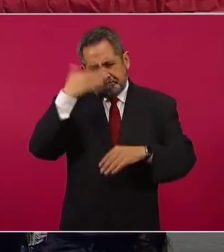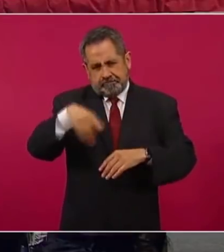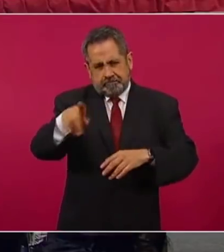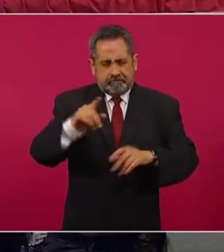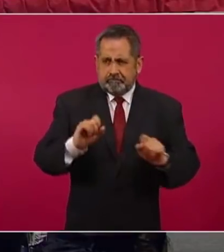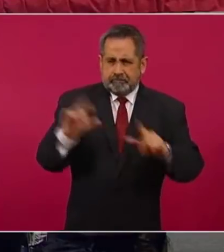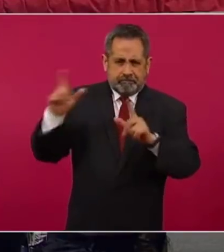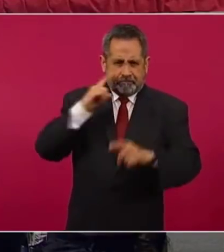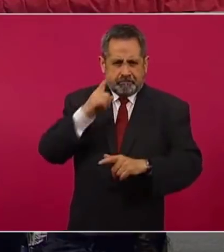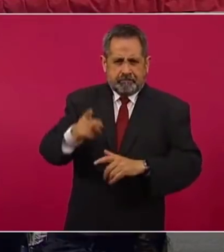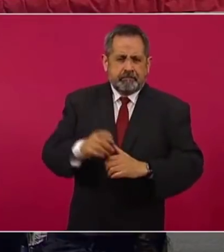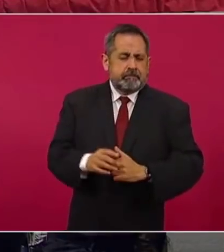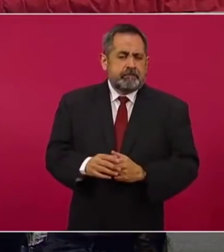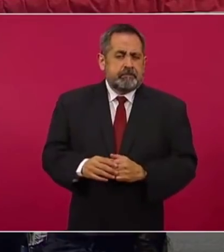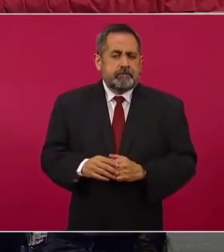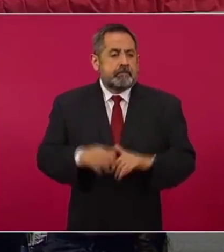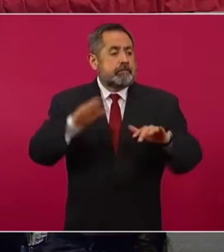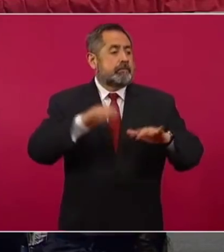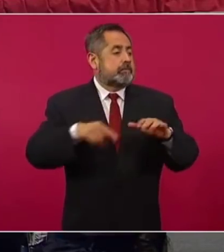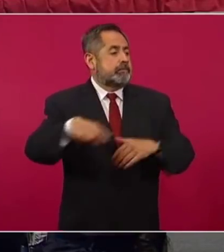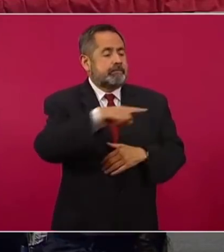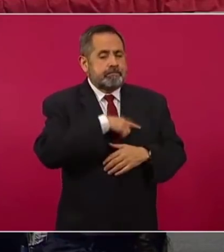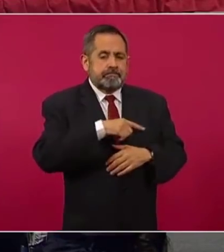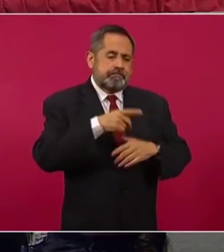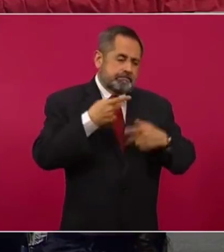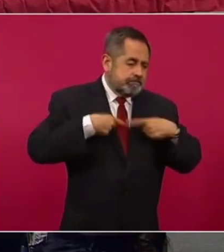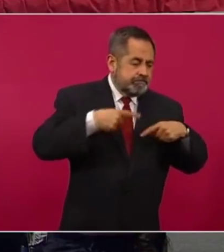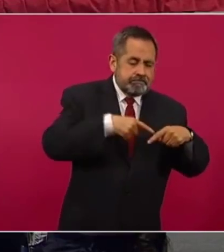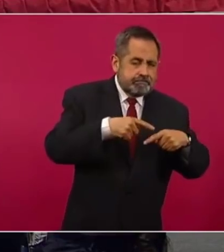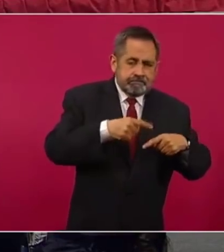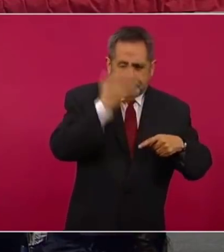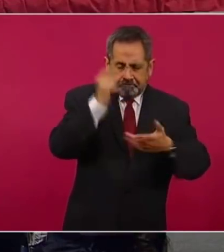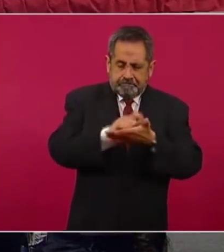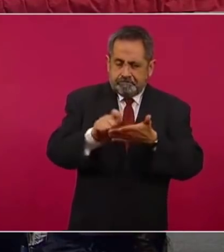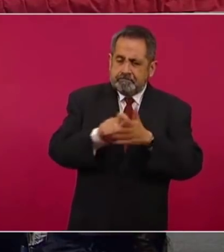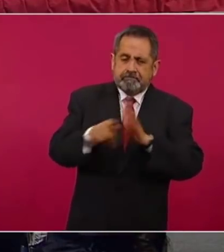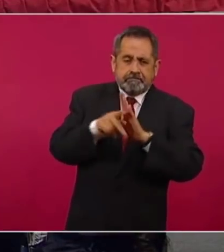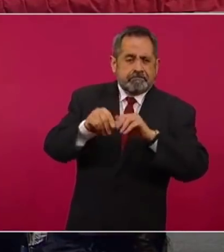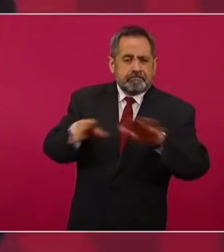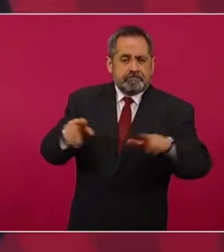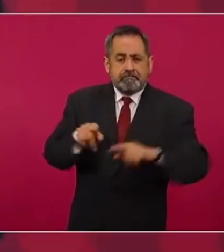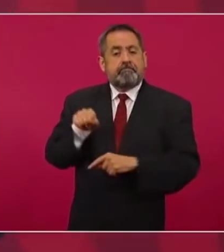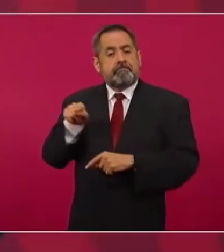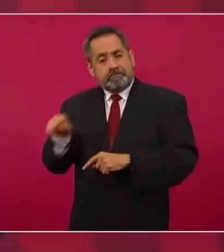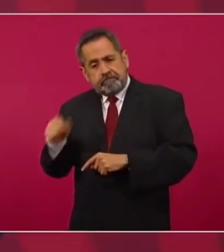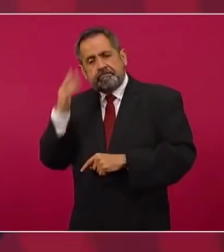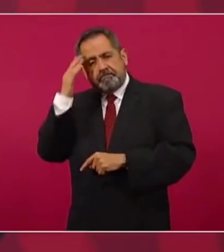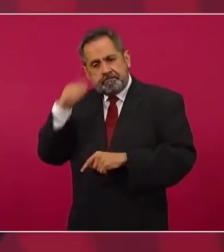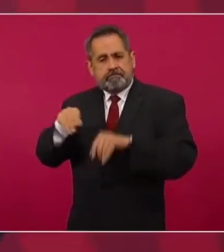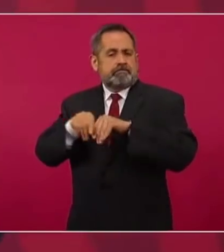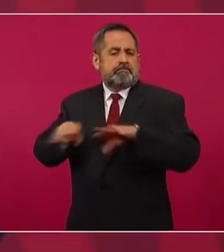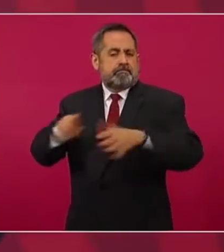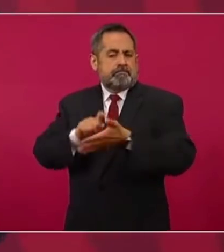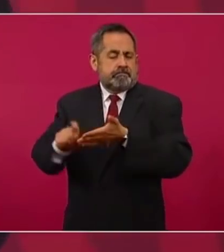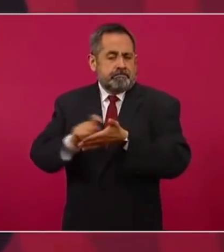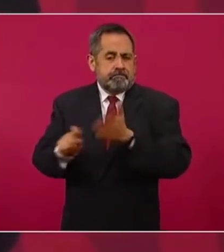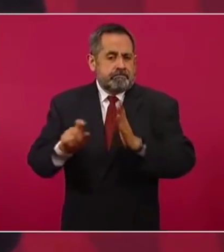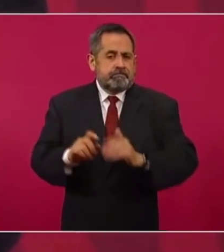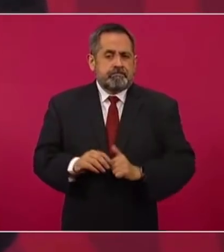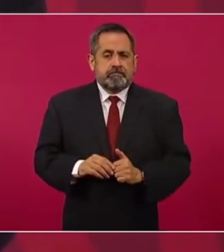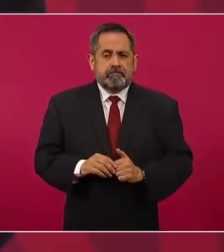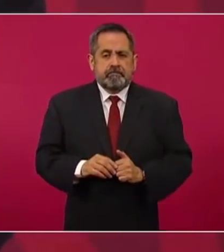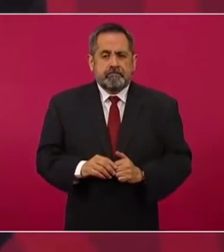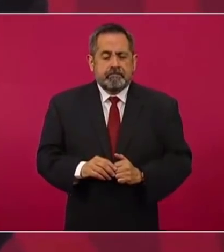veces los servidores públicos, los técnicos, no